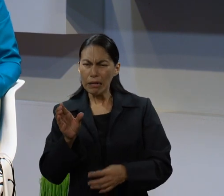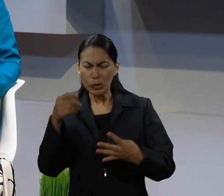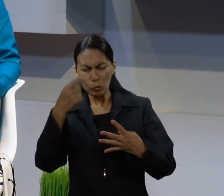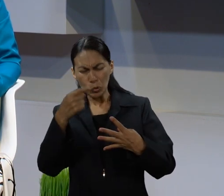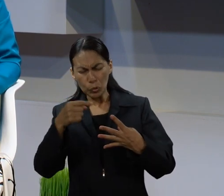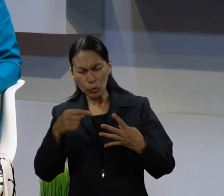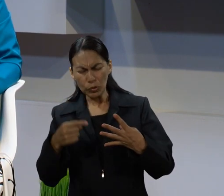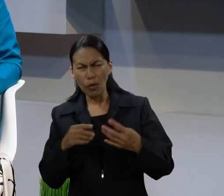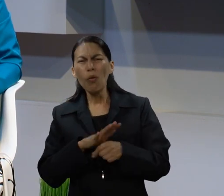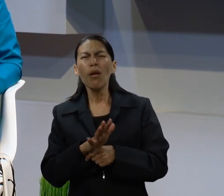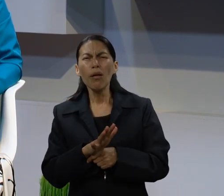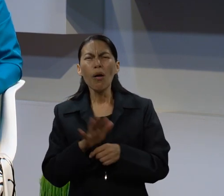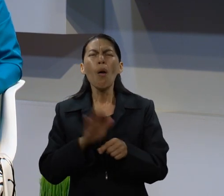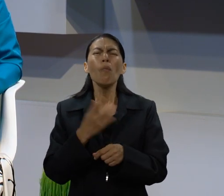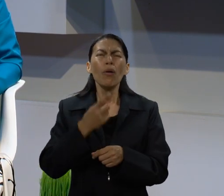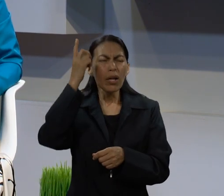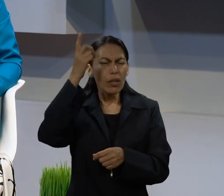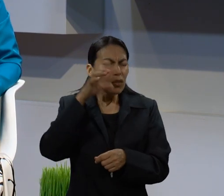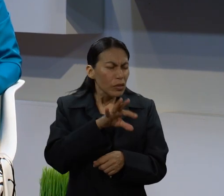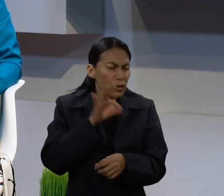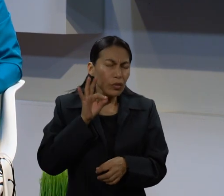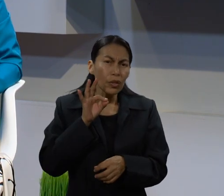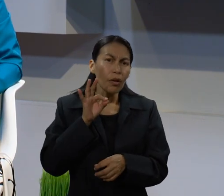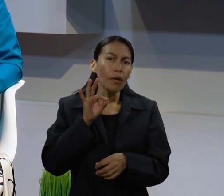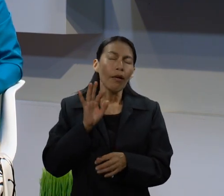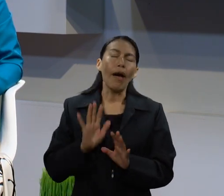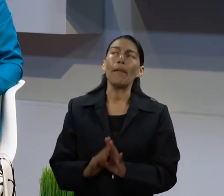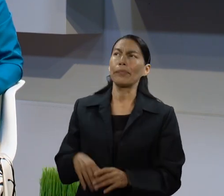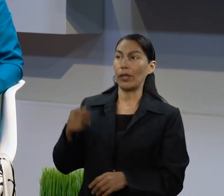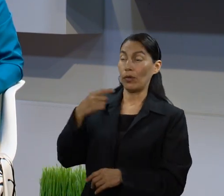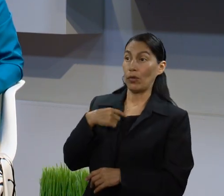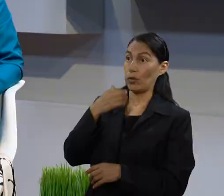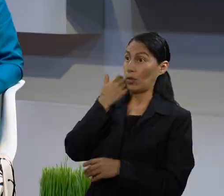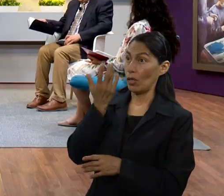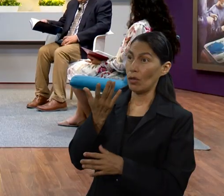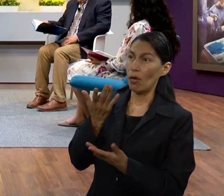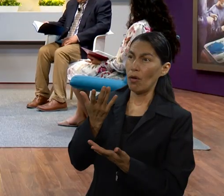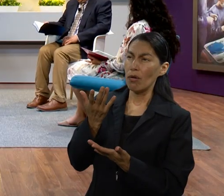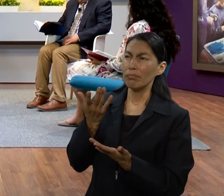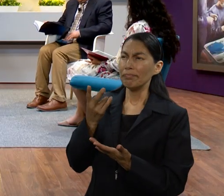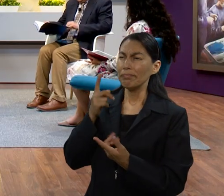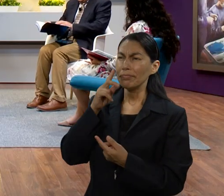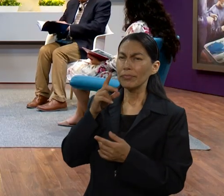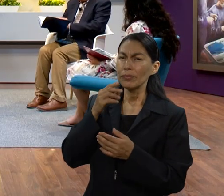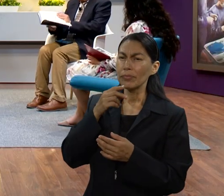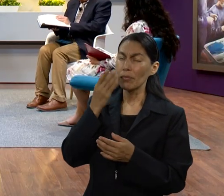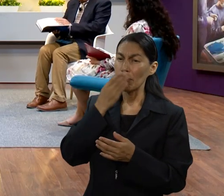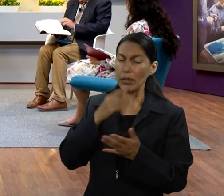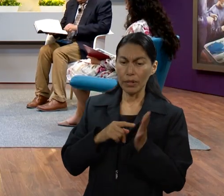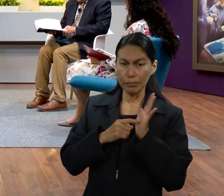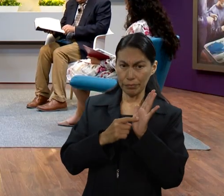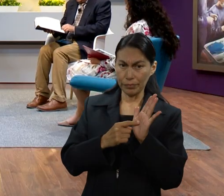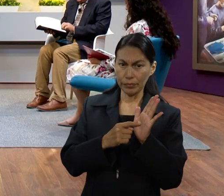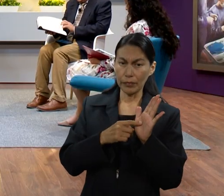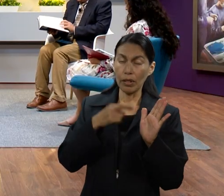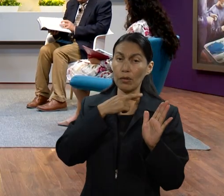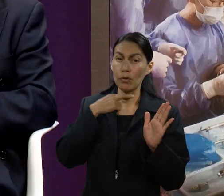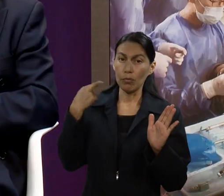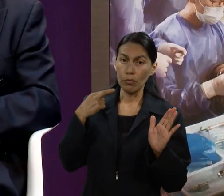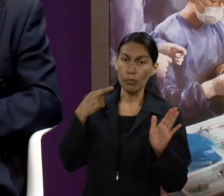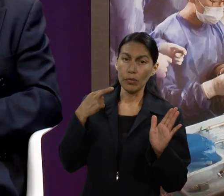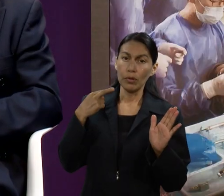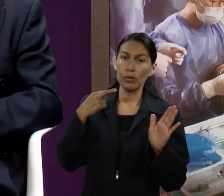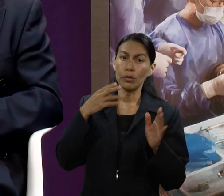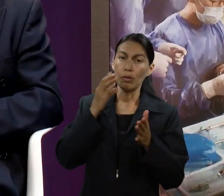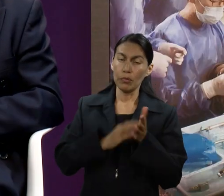Dios hiciera ese pacto con él? ¿Por qué lo eligió a él? Ok, yo quiero compartir primero un texto que nos habla acerca de una